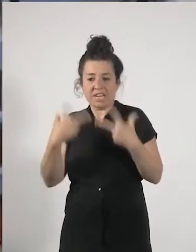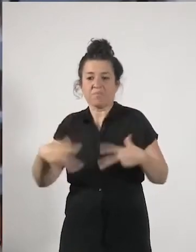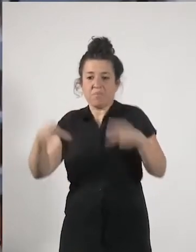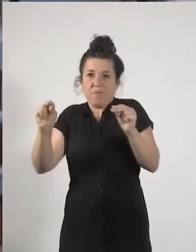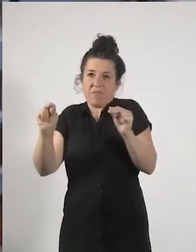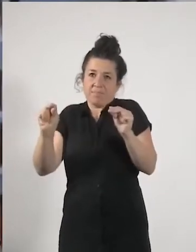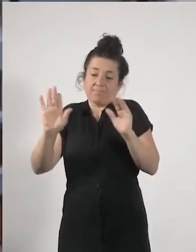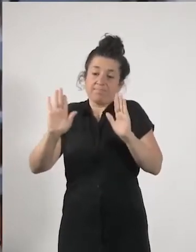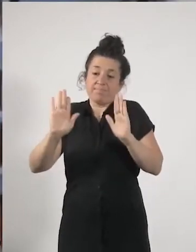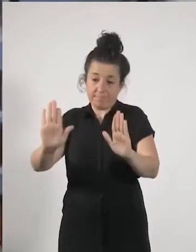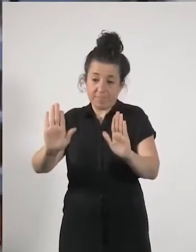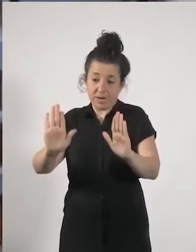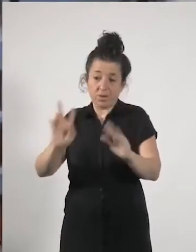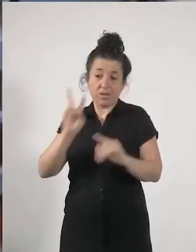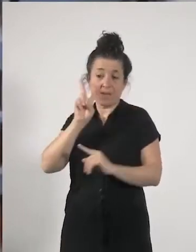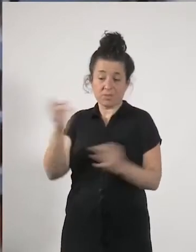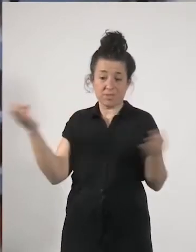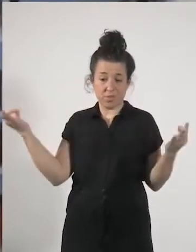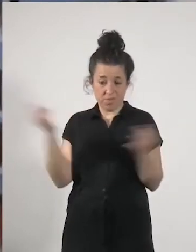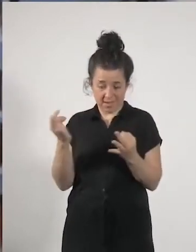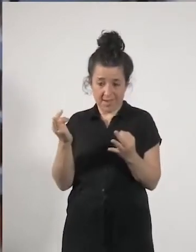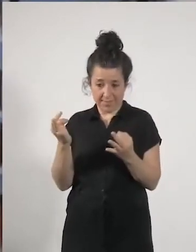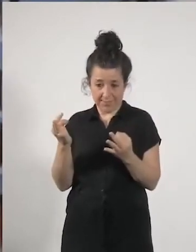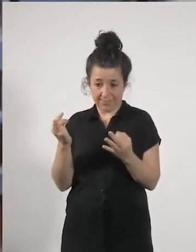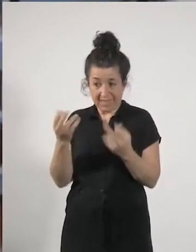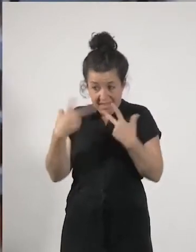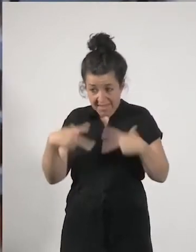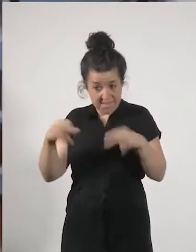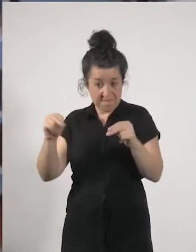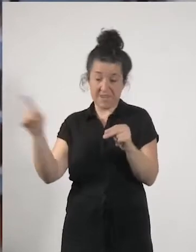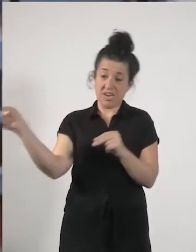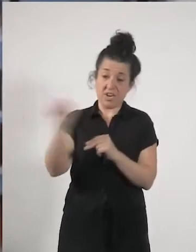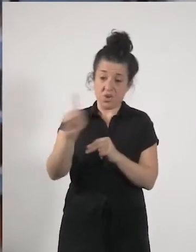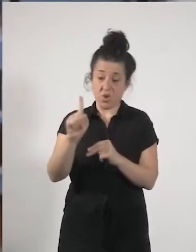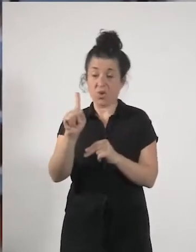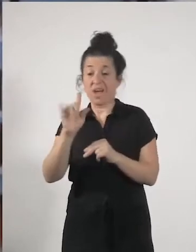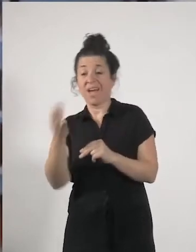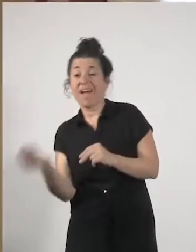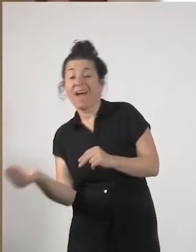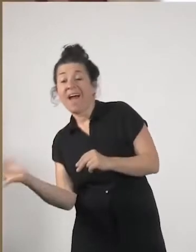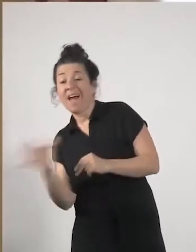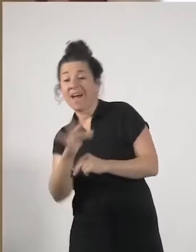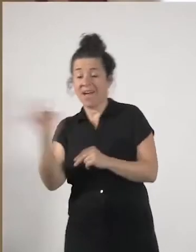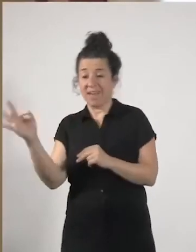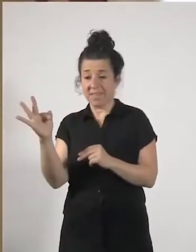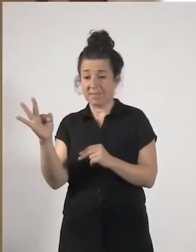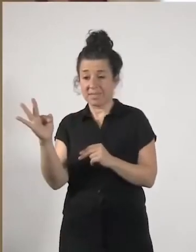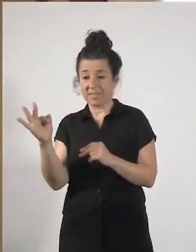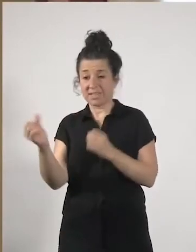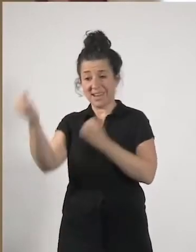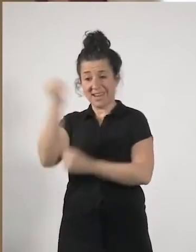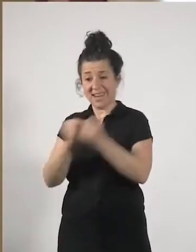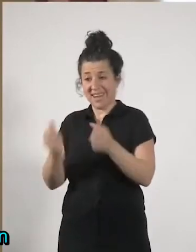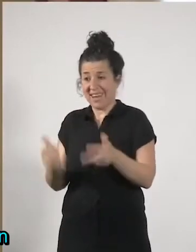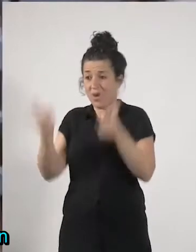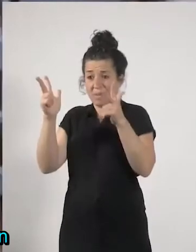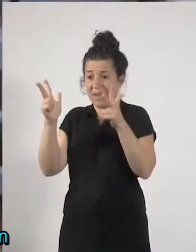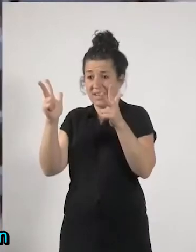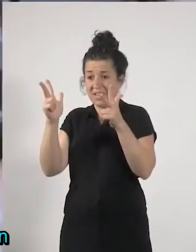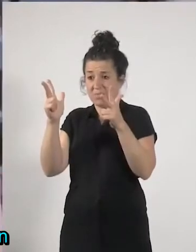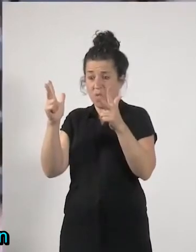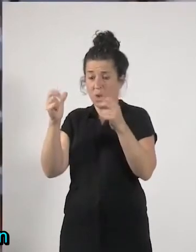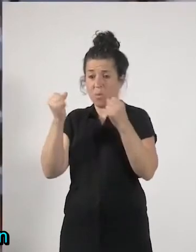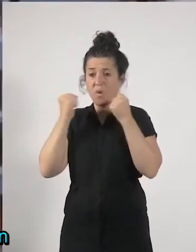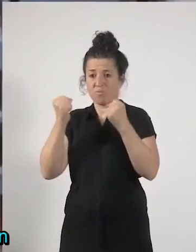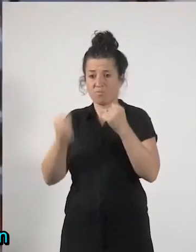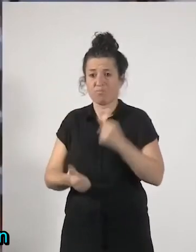solo que no ha sido el fin sino que el neoliberalismo ha salido reforzado de la crisis es decir que